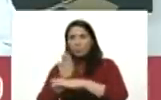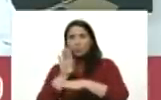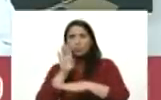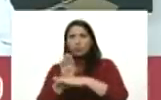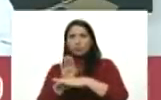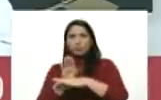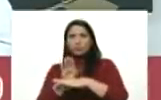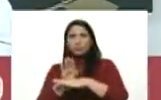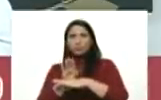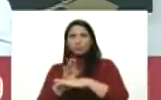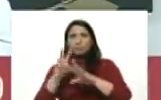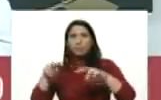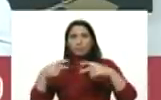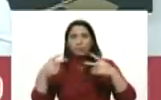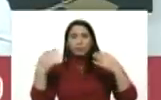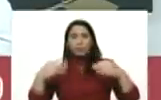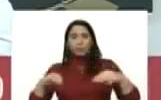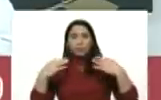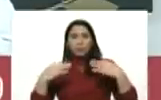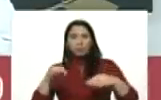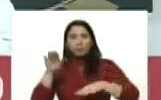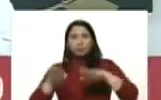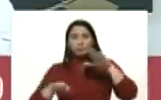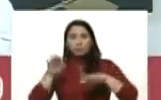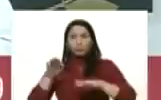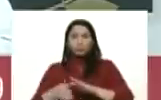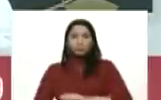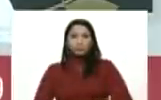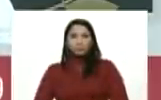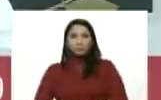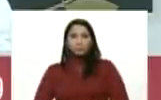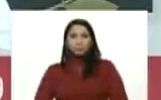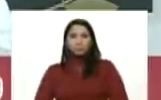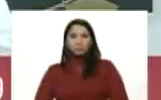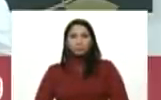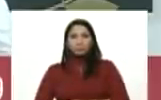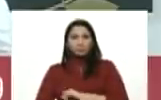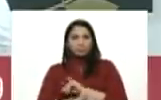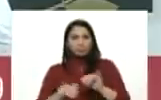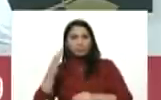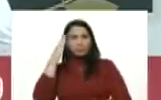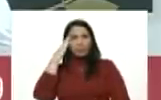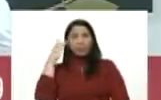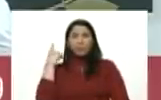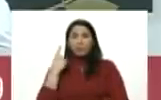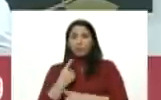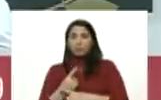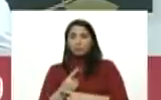la nueva normalidad relativa ya sabemos tenemos que